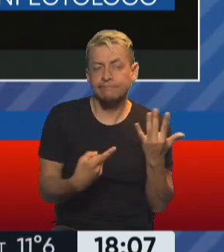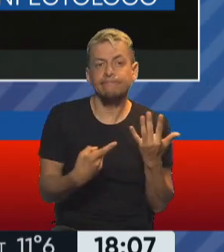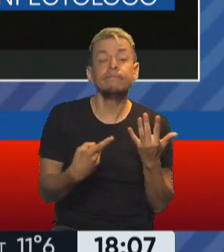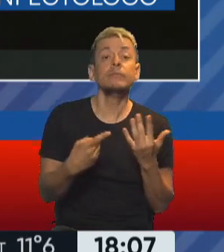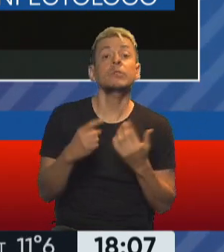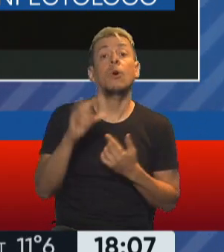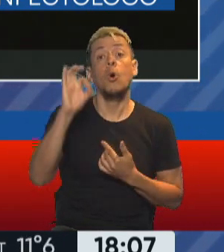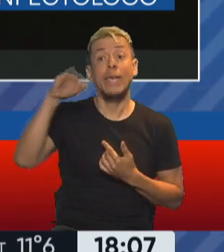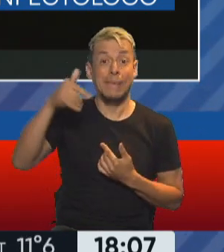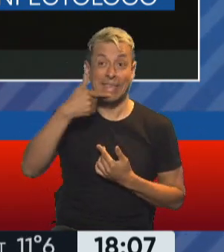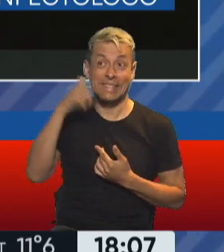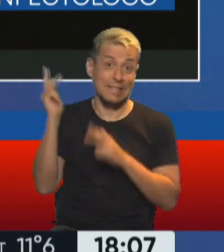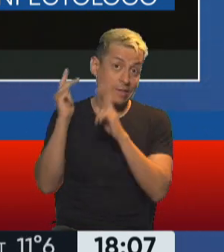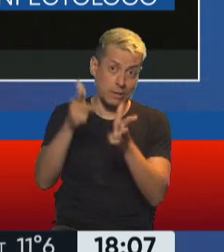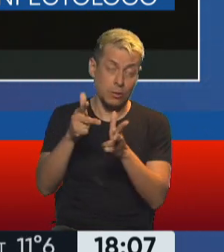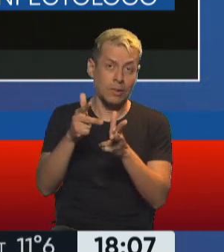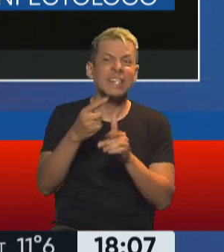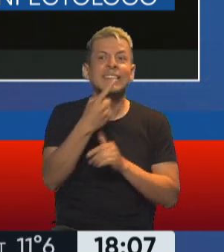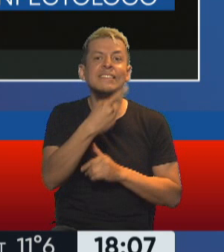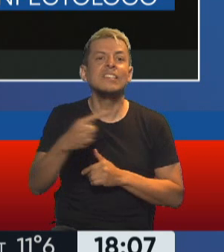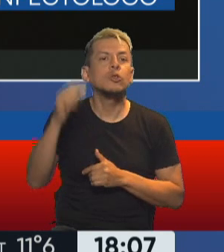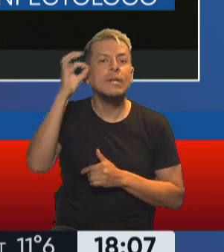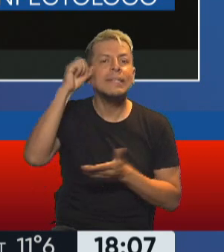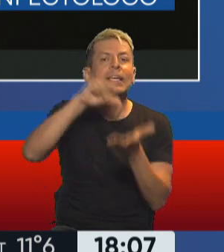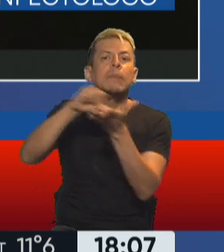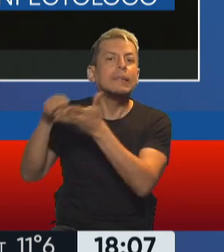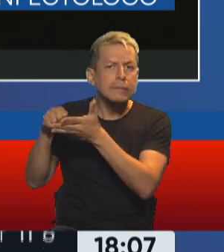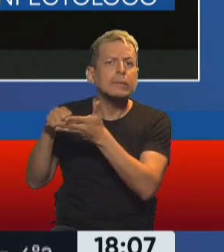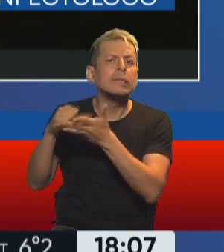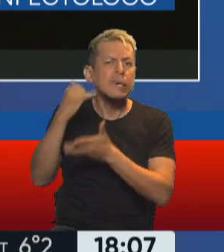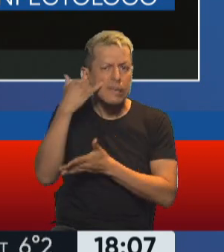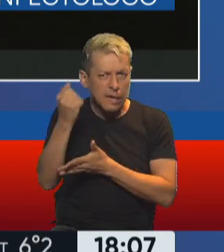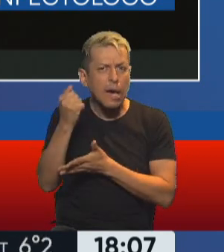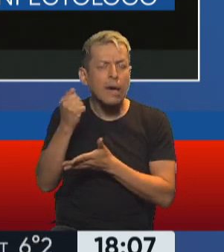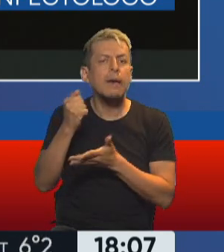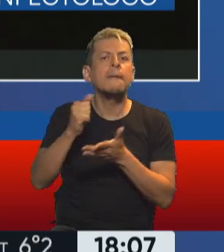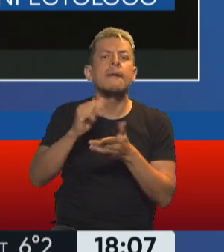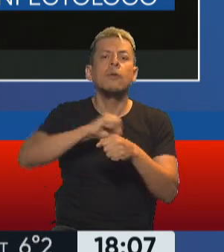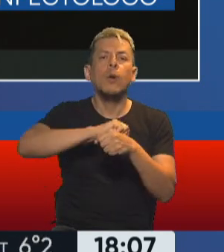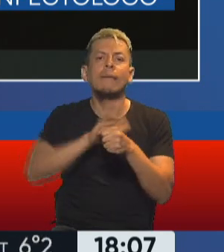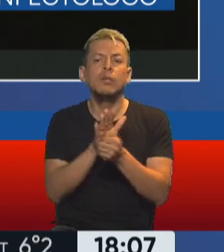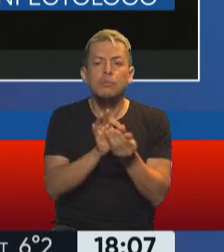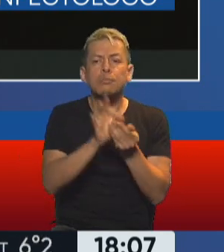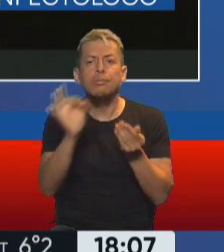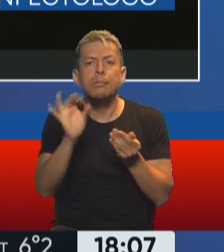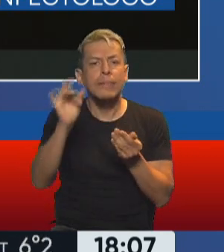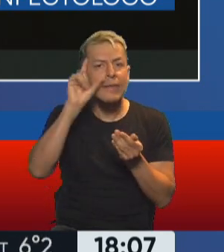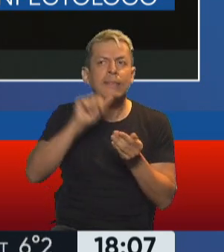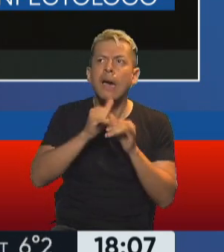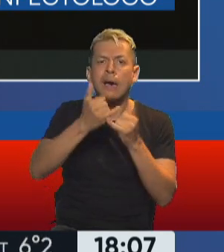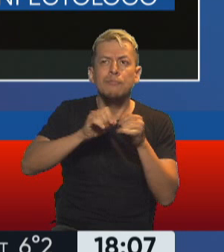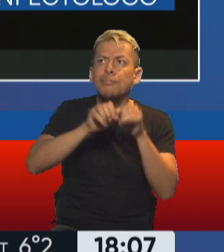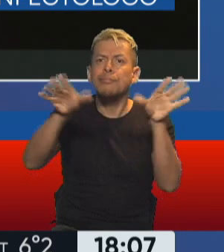ya confirmó que son más de 130 los países en donde circula la variante Delta. ¿Por qué cree que todavía no hay real